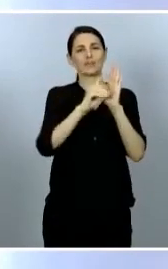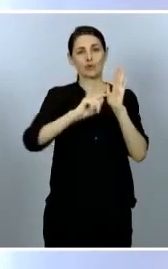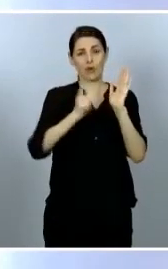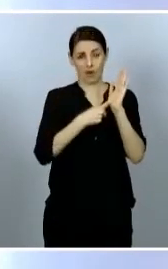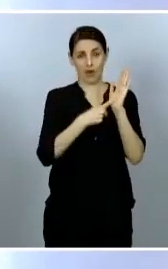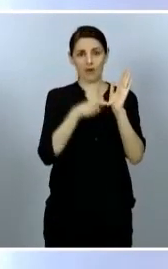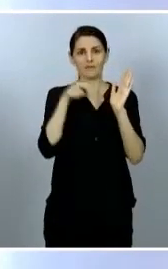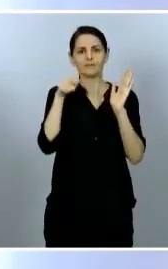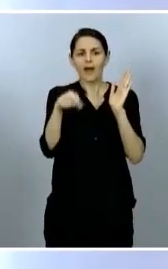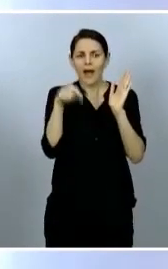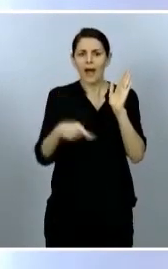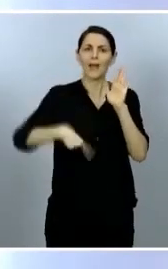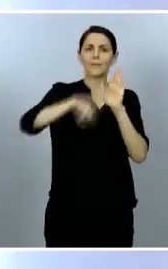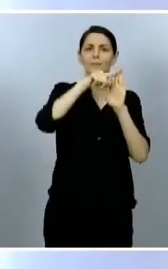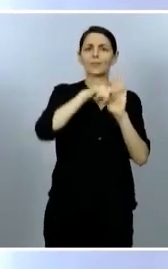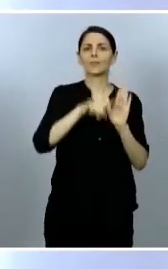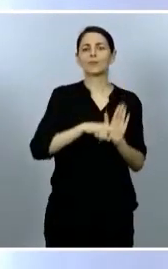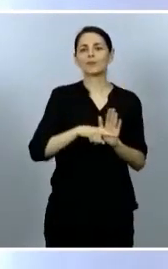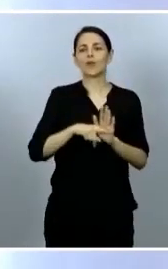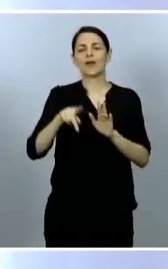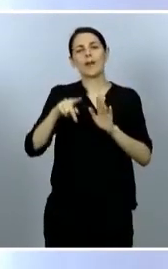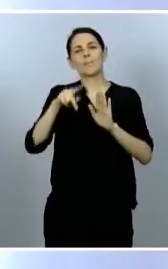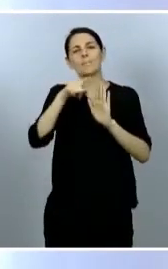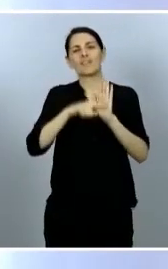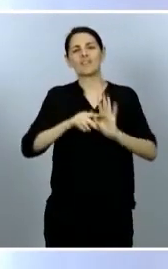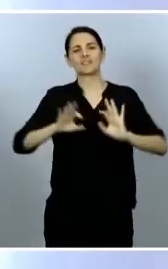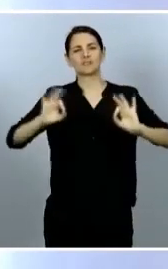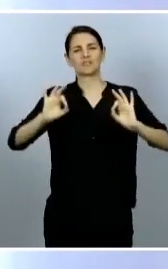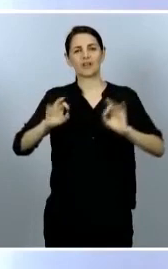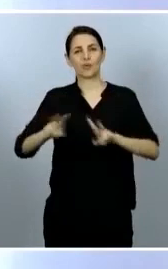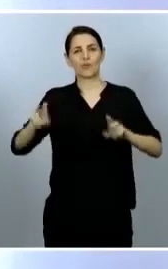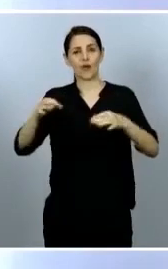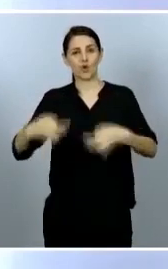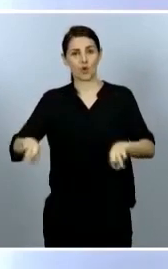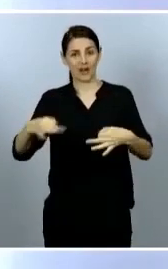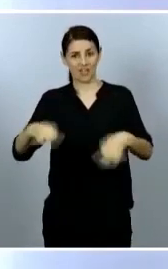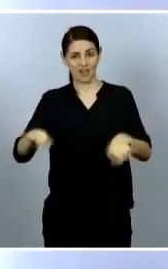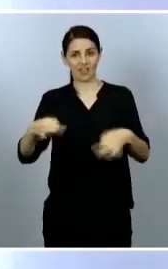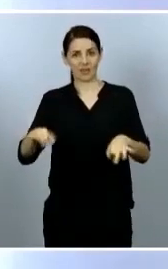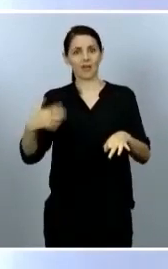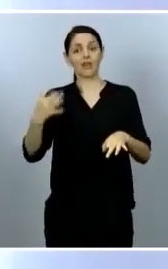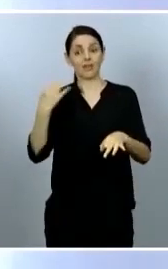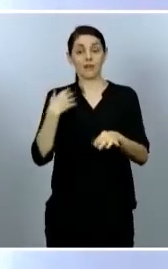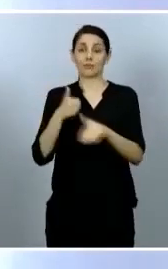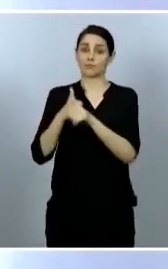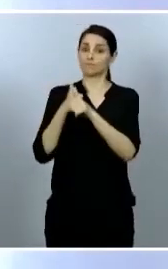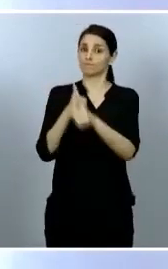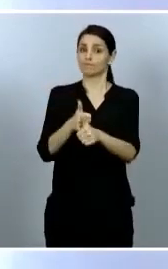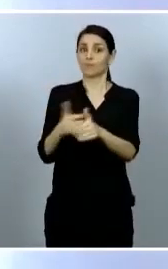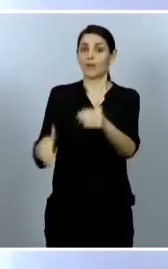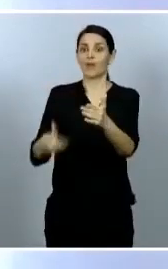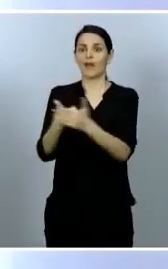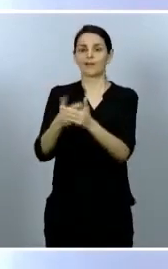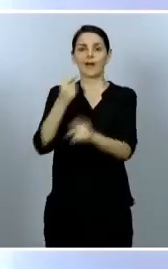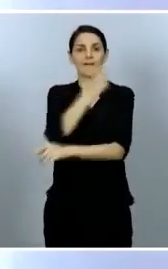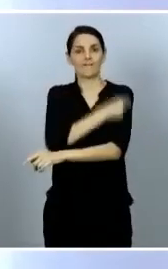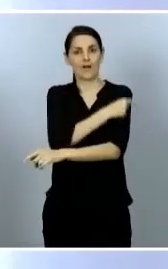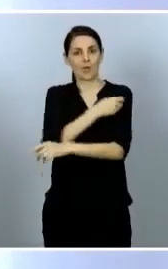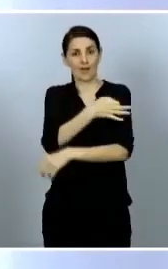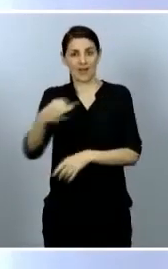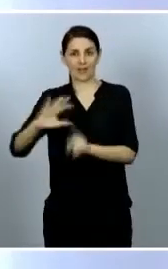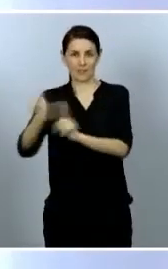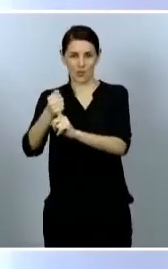frente, a la que tenemos que estar conviviendo con el virus hasta que no tengamos una terapia o una vacuna eficaz para derrotarlo definitivamente.